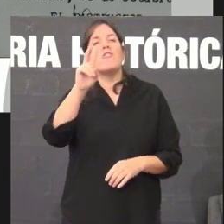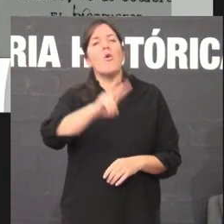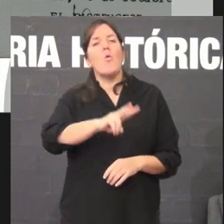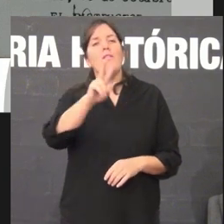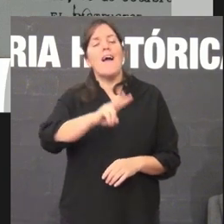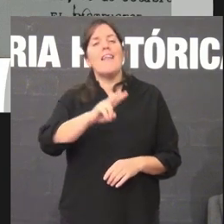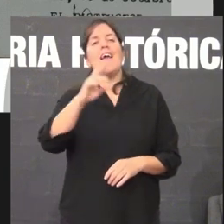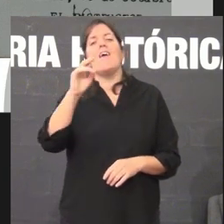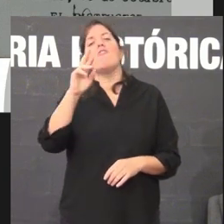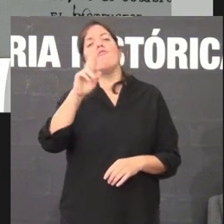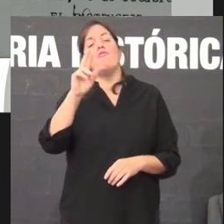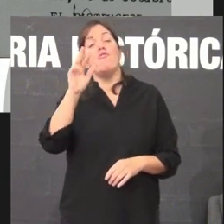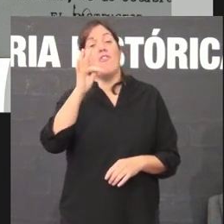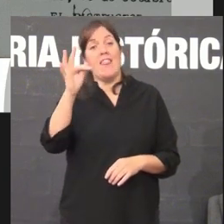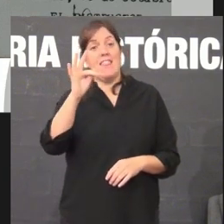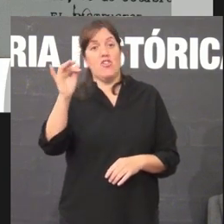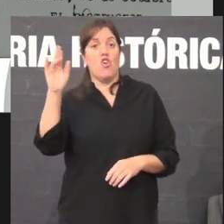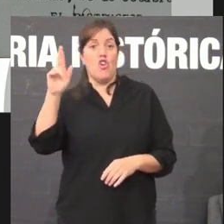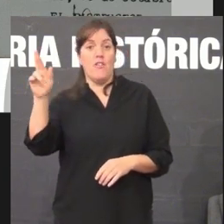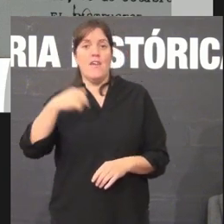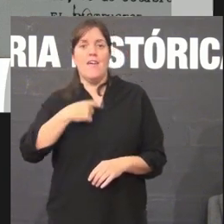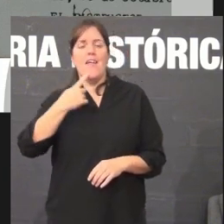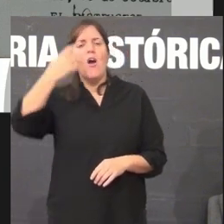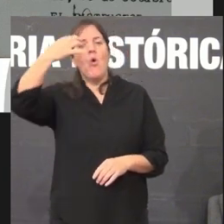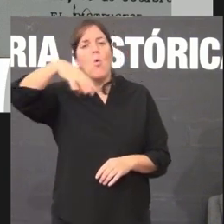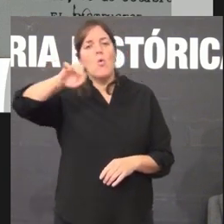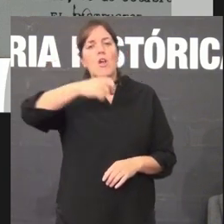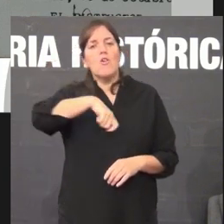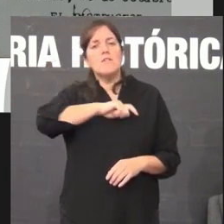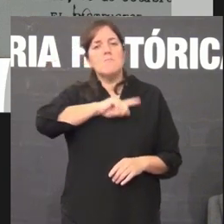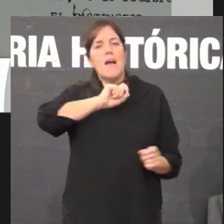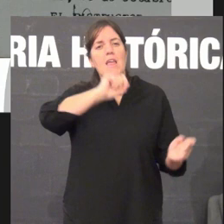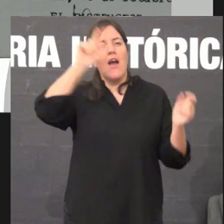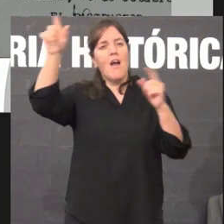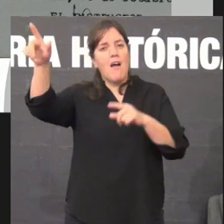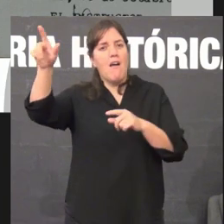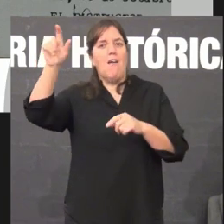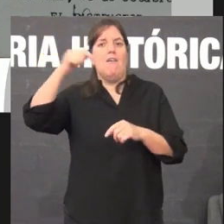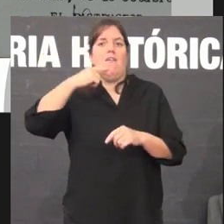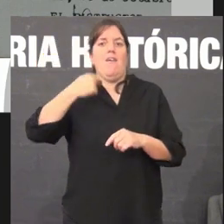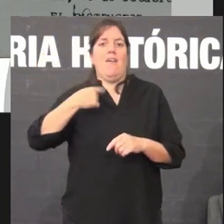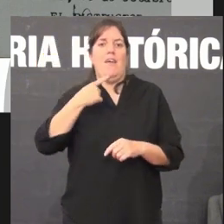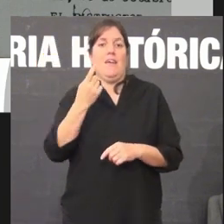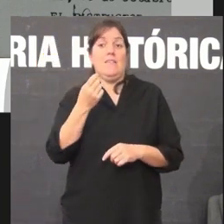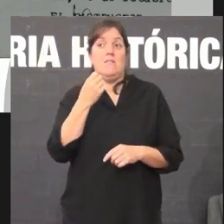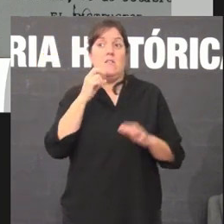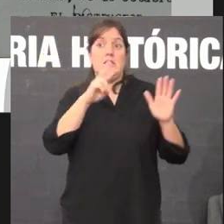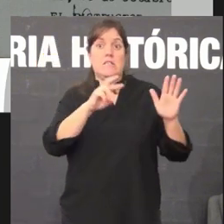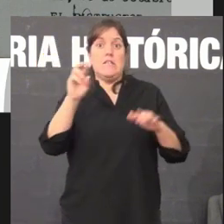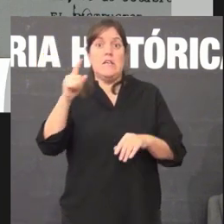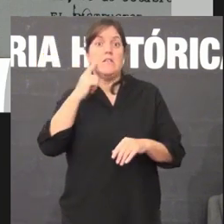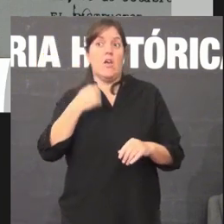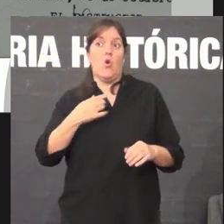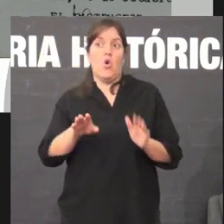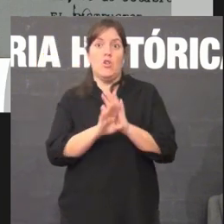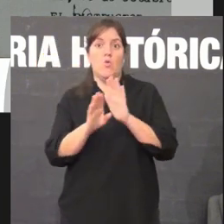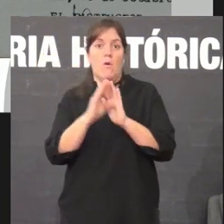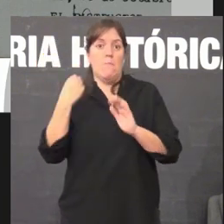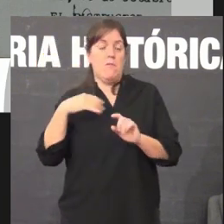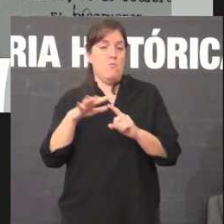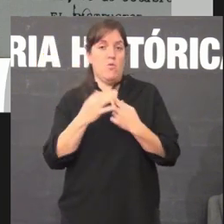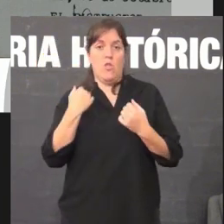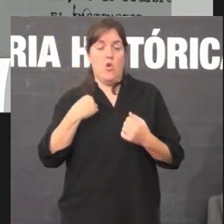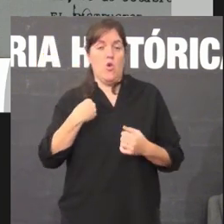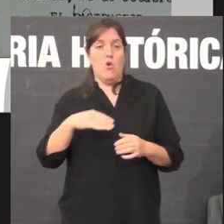1976 era o único en todo o Estado Español que continuaba nesa situación non sei se ledes que di